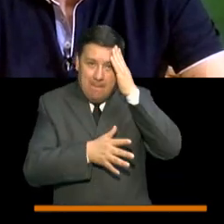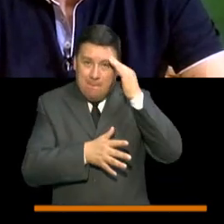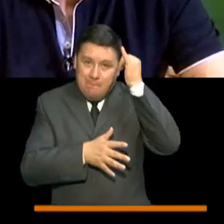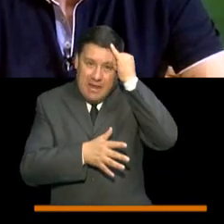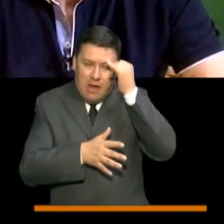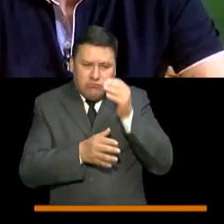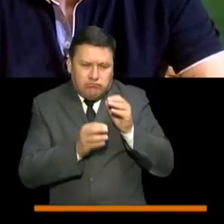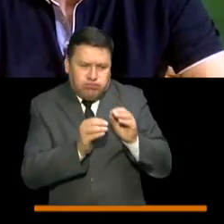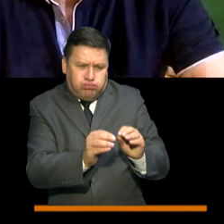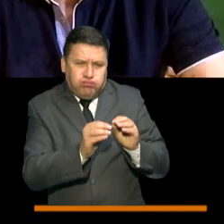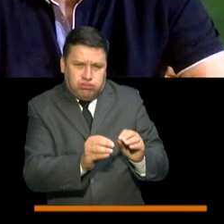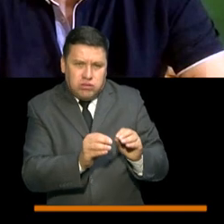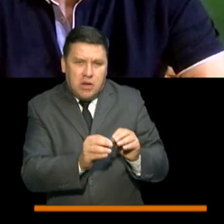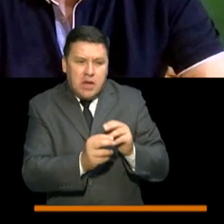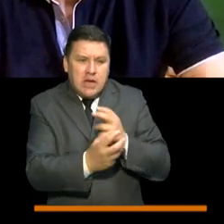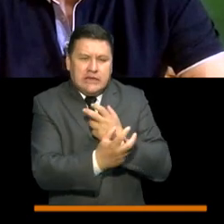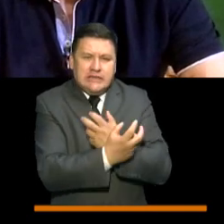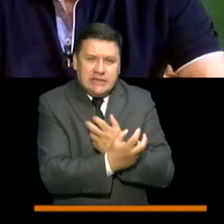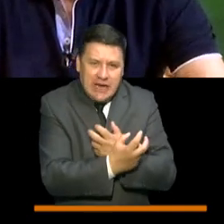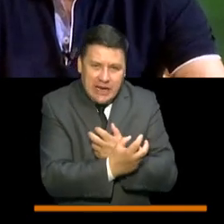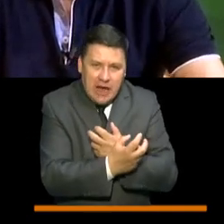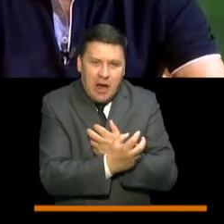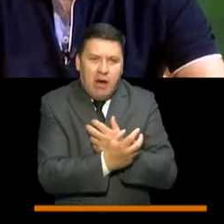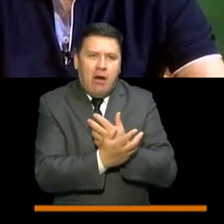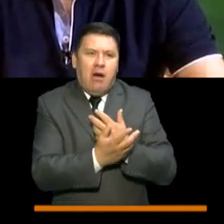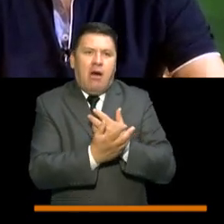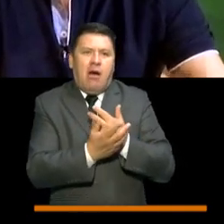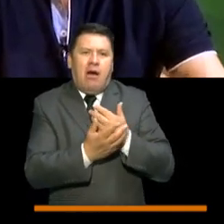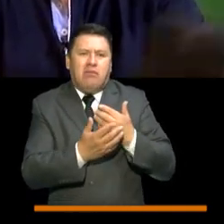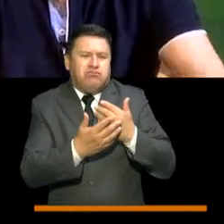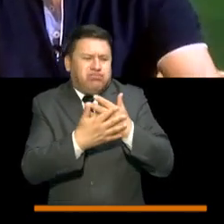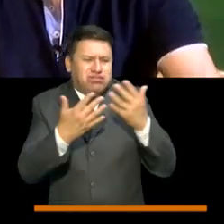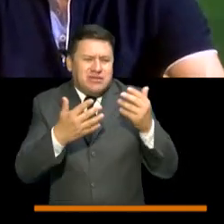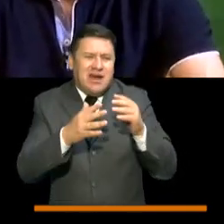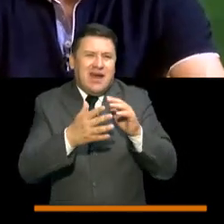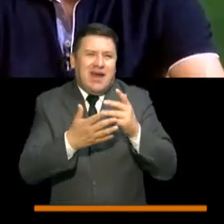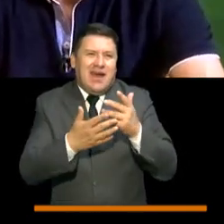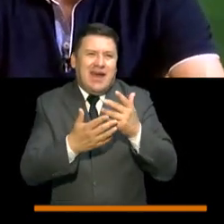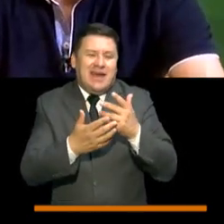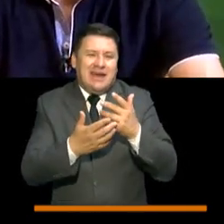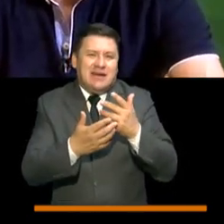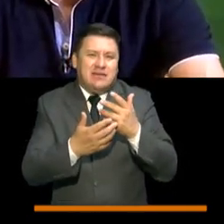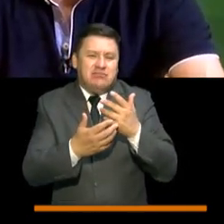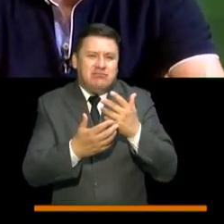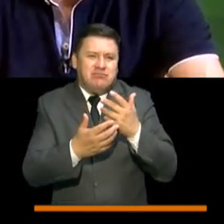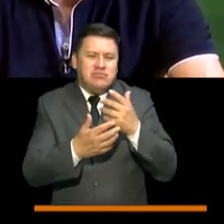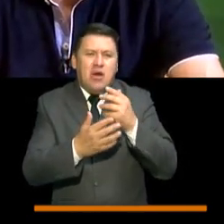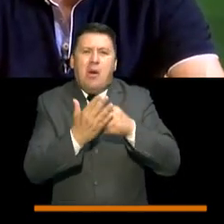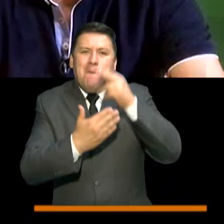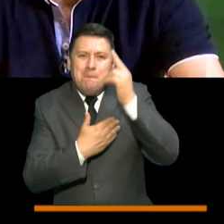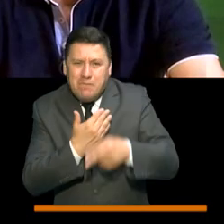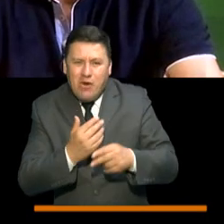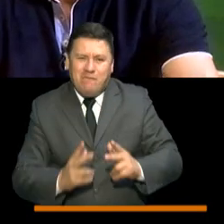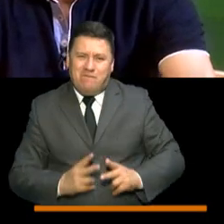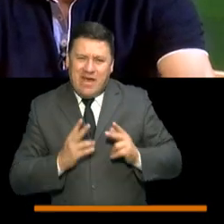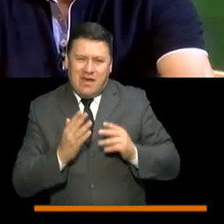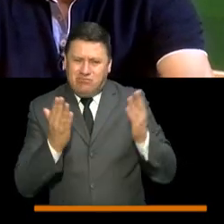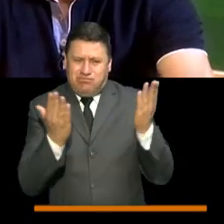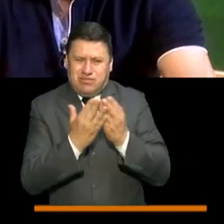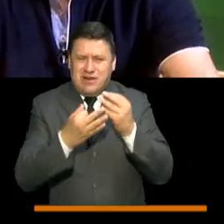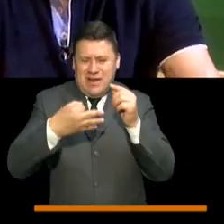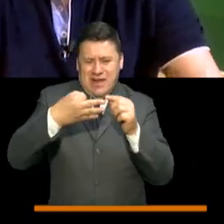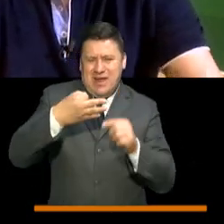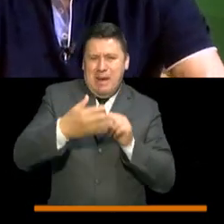todo lo relacionado con ciencia, con astronomía. Y lo tercero es un poco de proyectos de vida. En estos